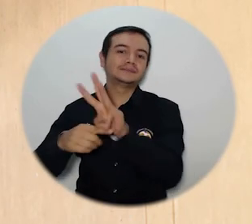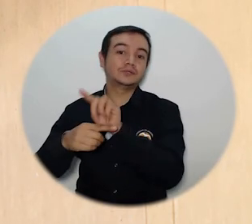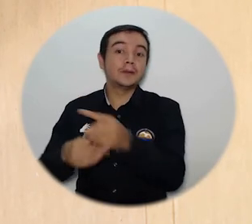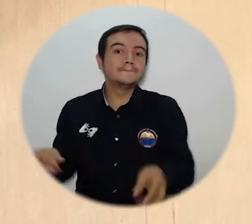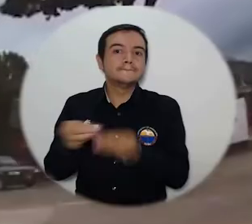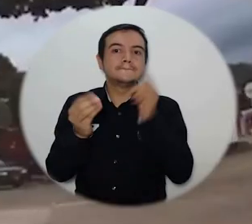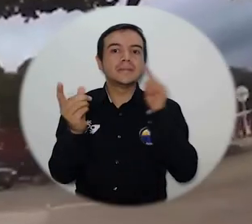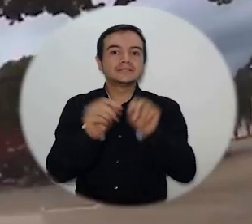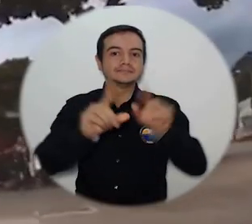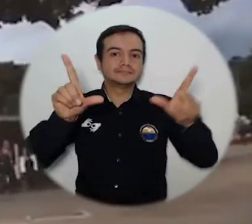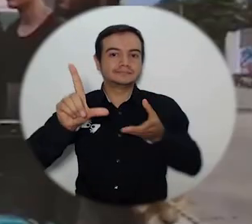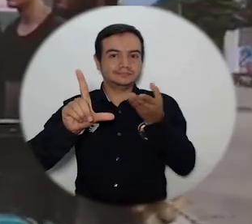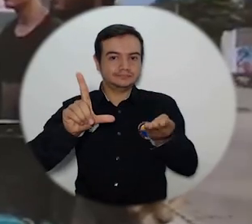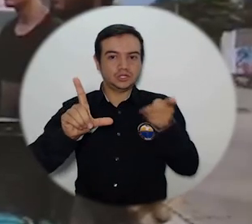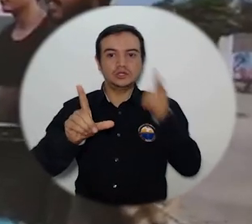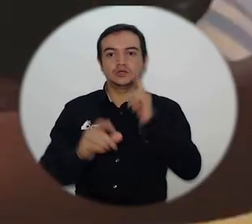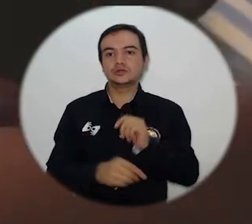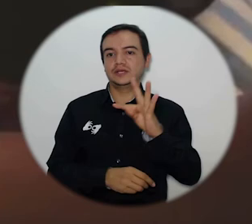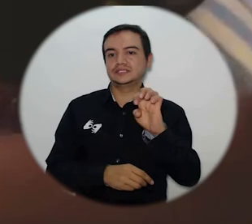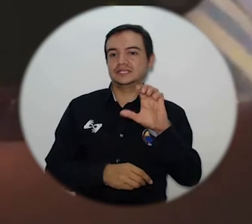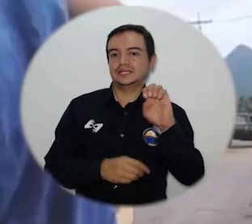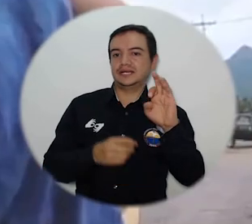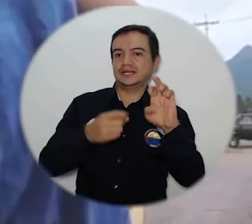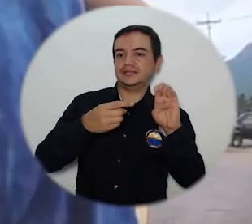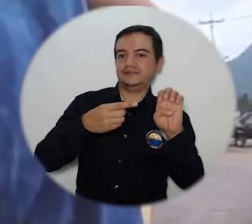y señal colombia y